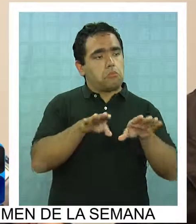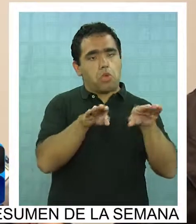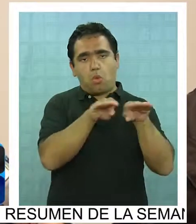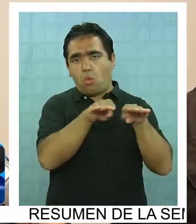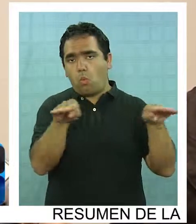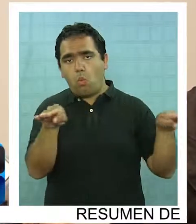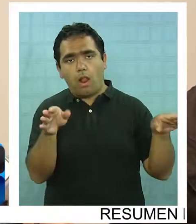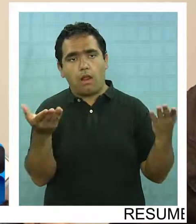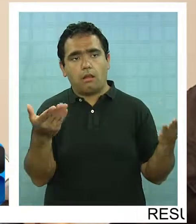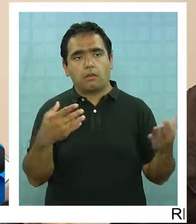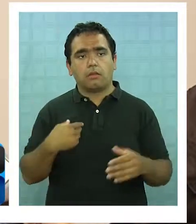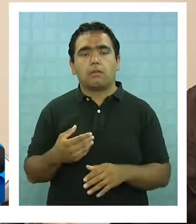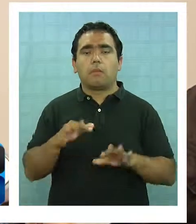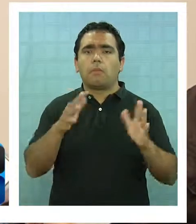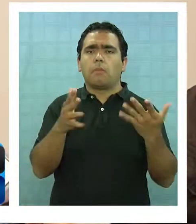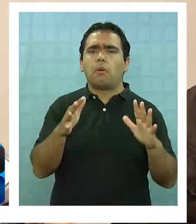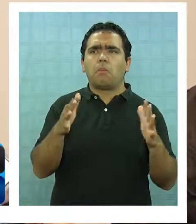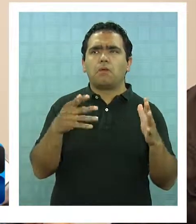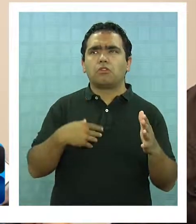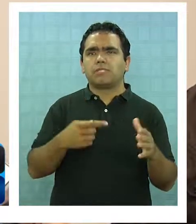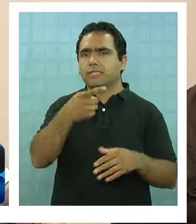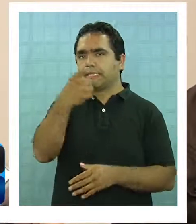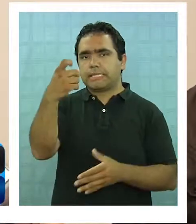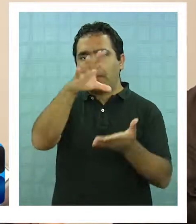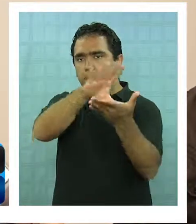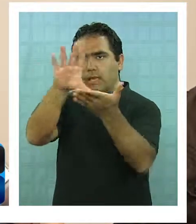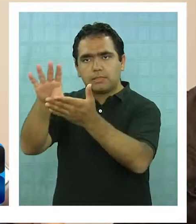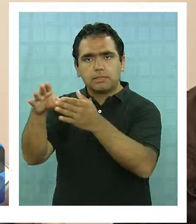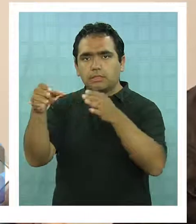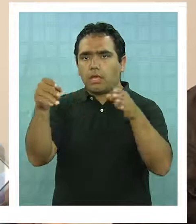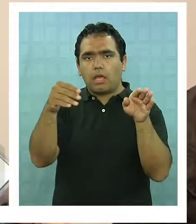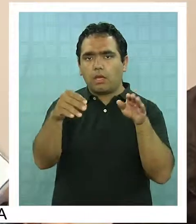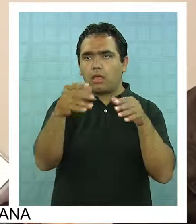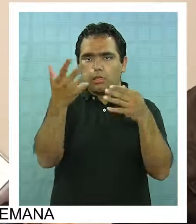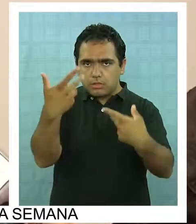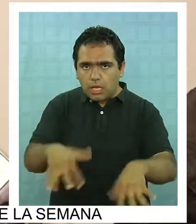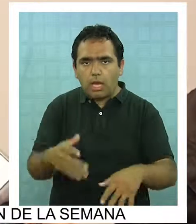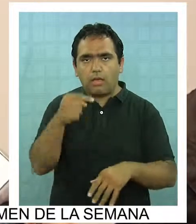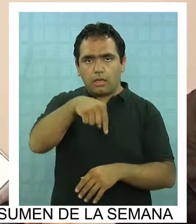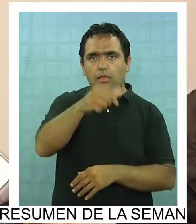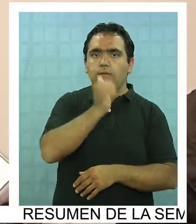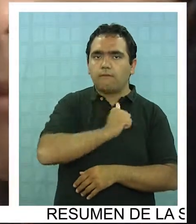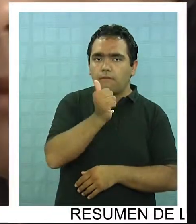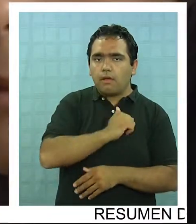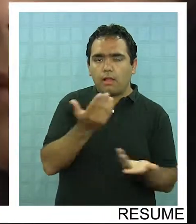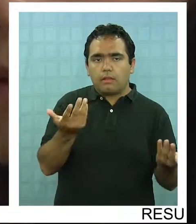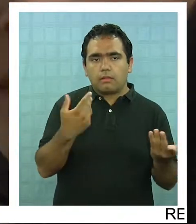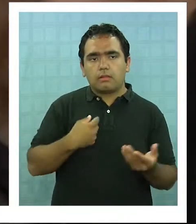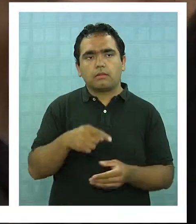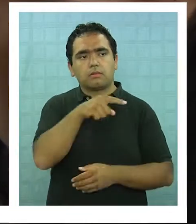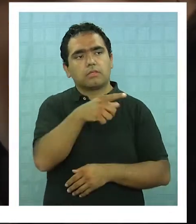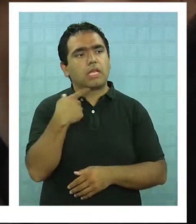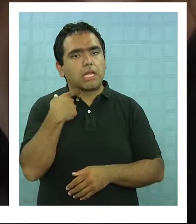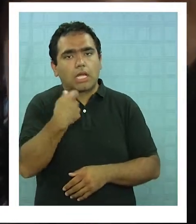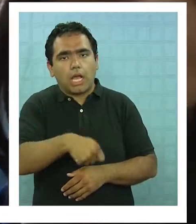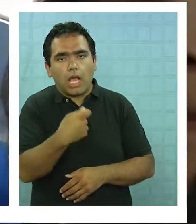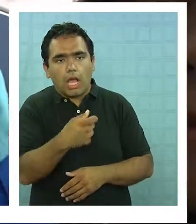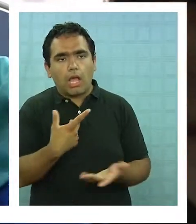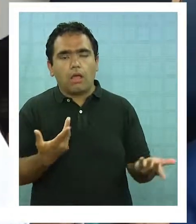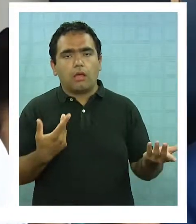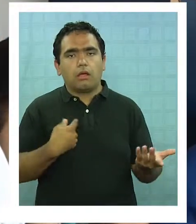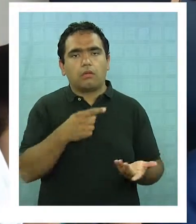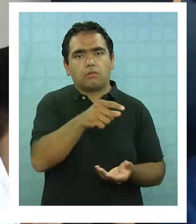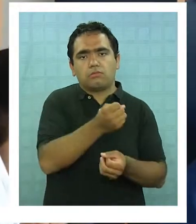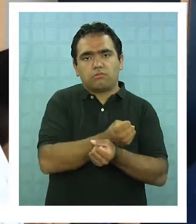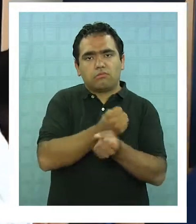repartidoras. Como en 100 países. Pero en Chile tenemos un Senado que hace lo mismo que la Cámara de Diputados. Es caro, vuelve ineficiente el